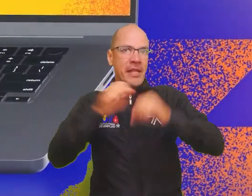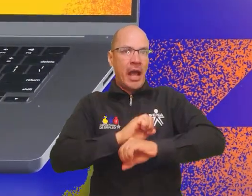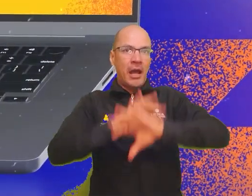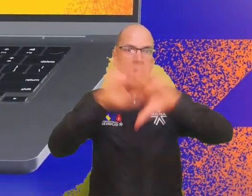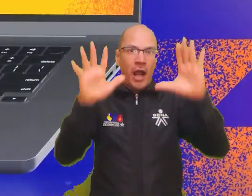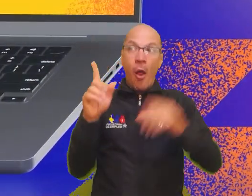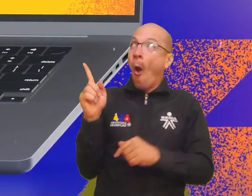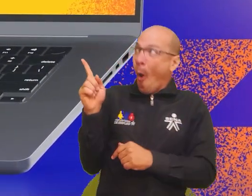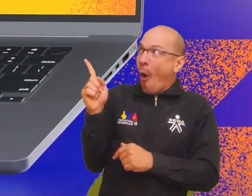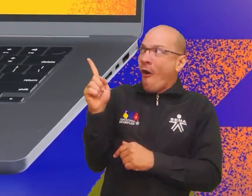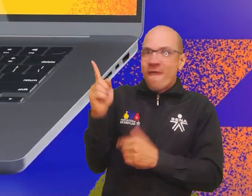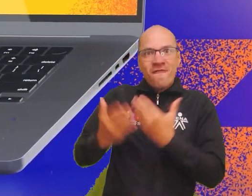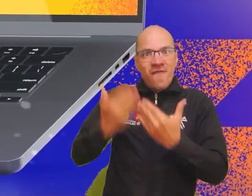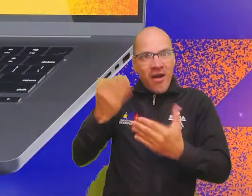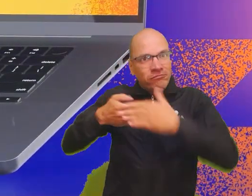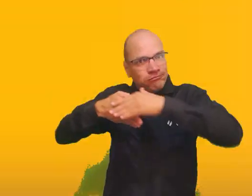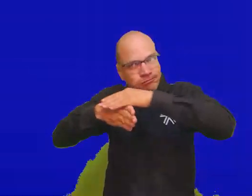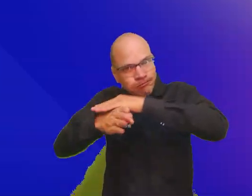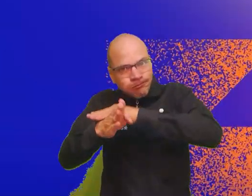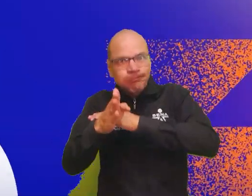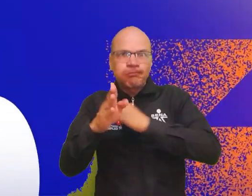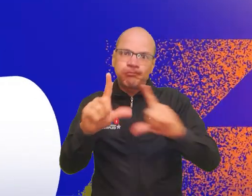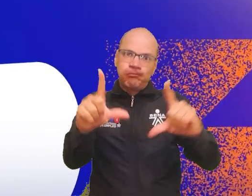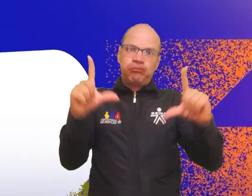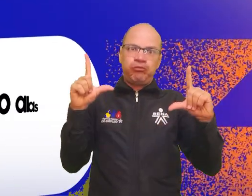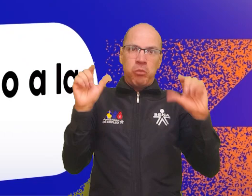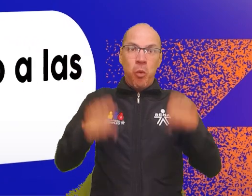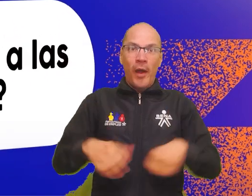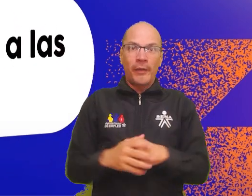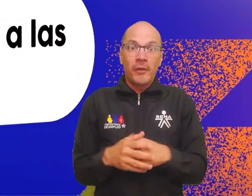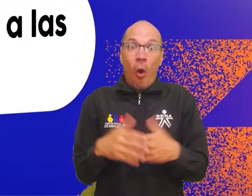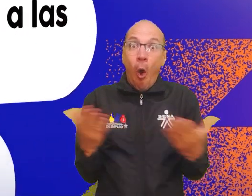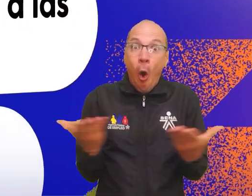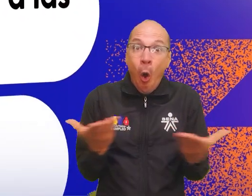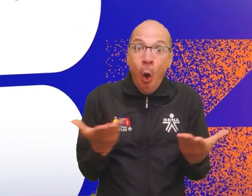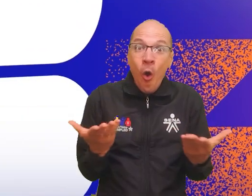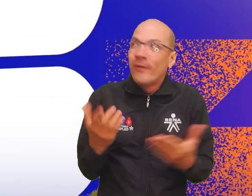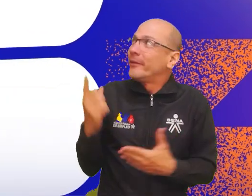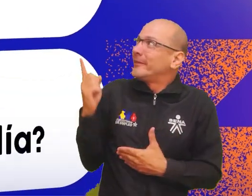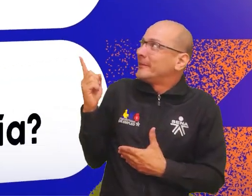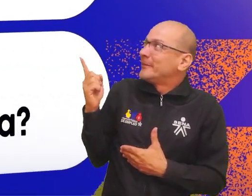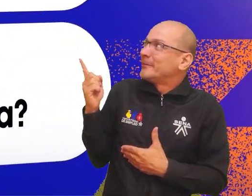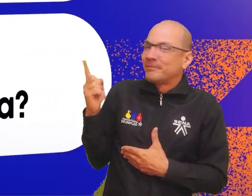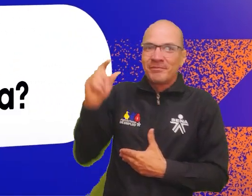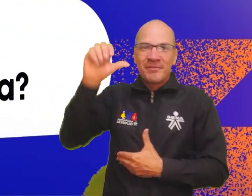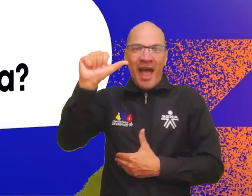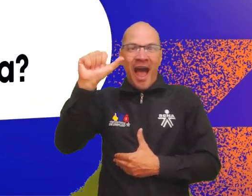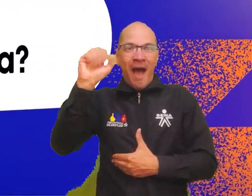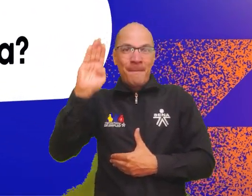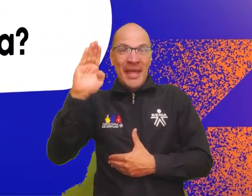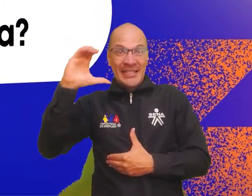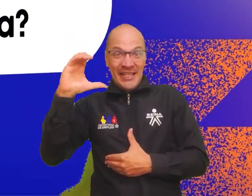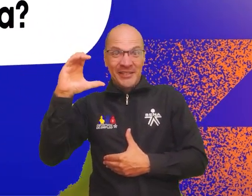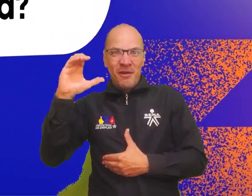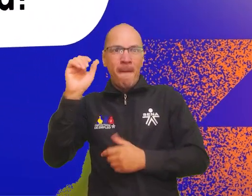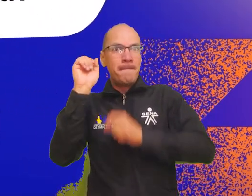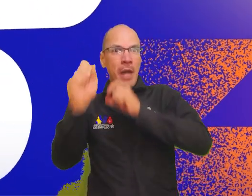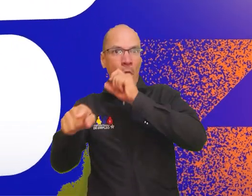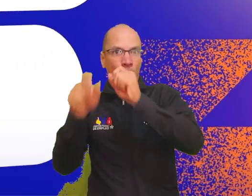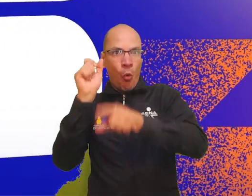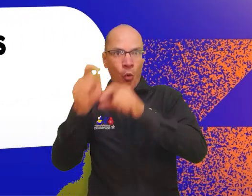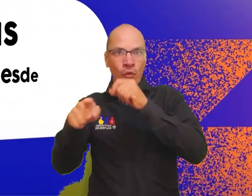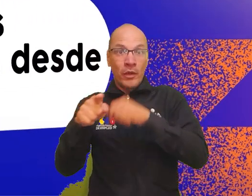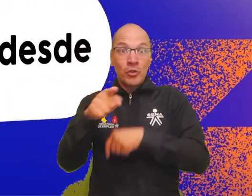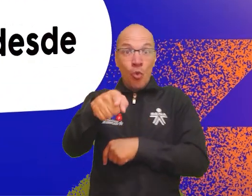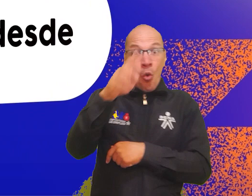plataforma y facilitar tu experiencia. También podrás consultar el ABC de preguntas frecuentes para las dudas que